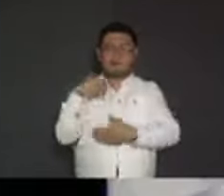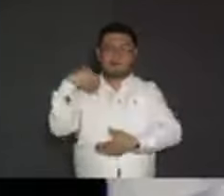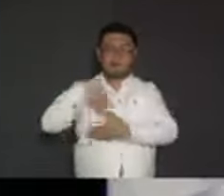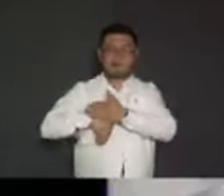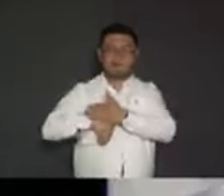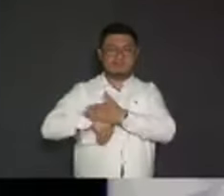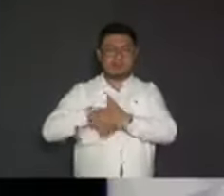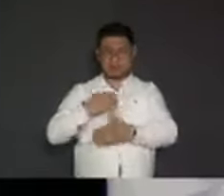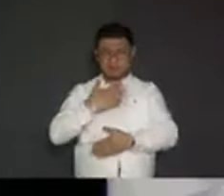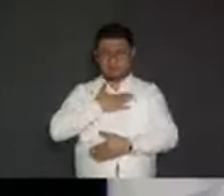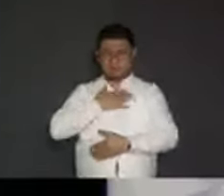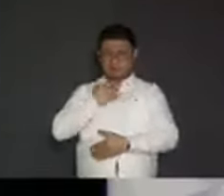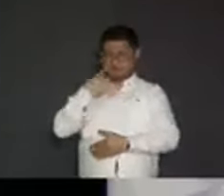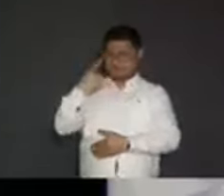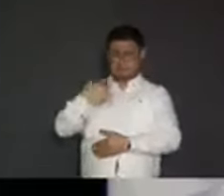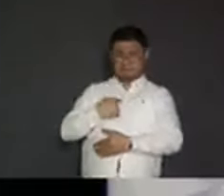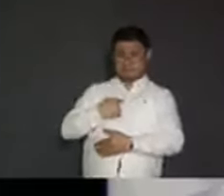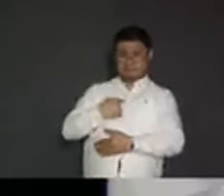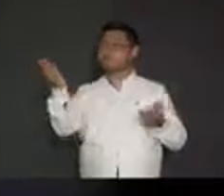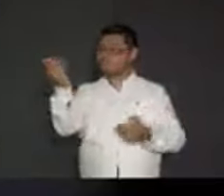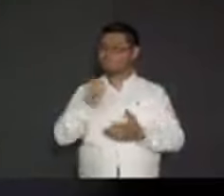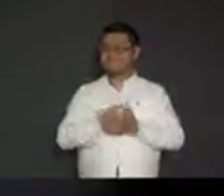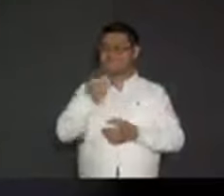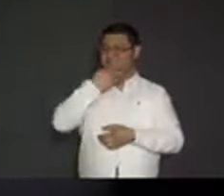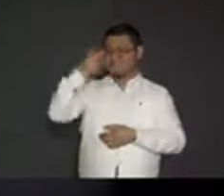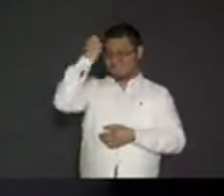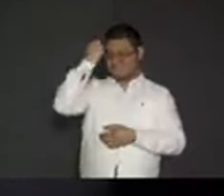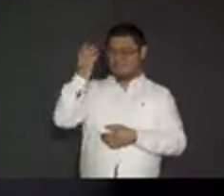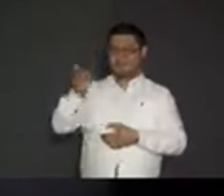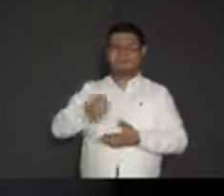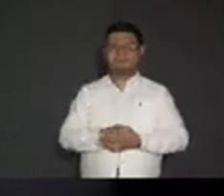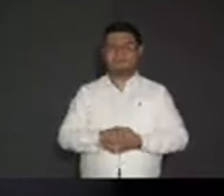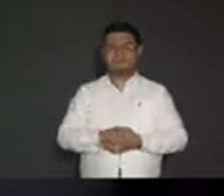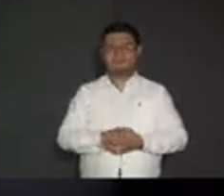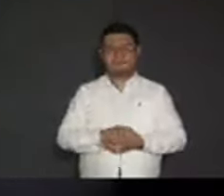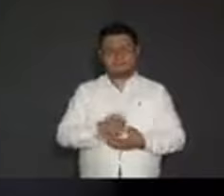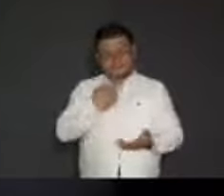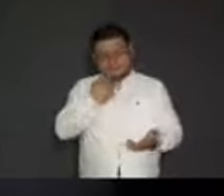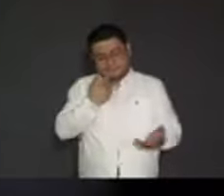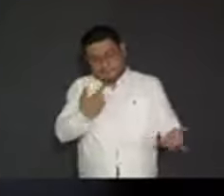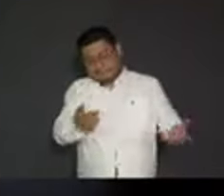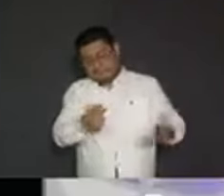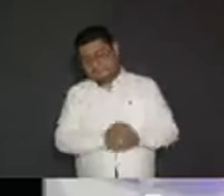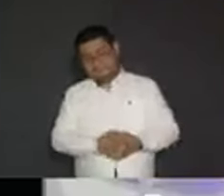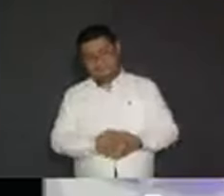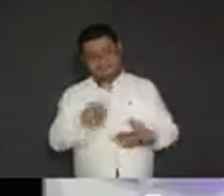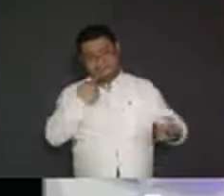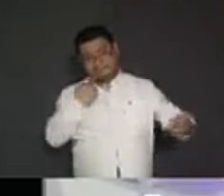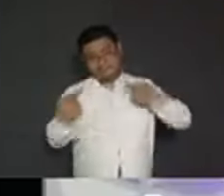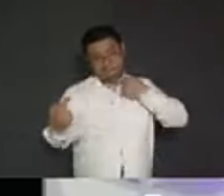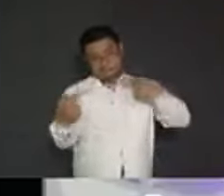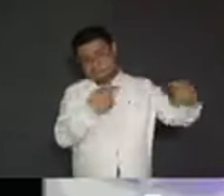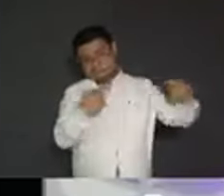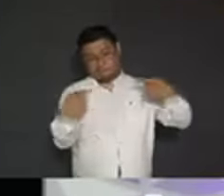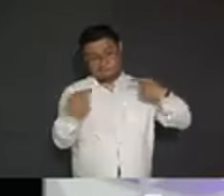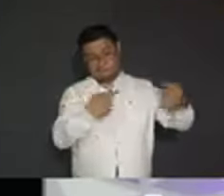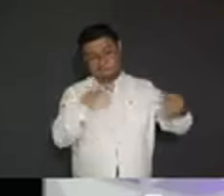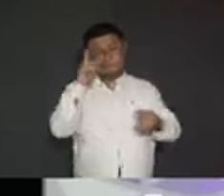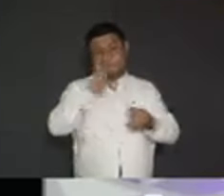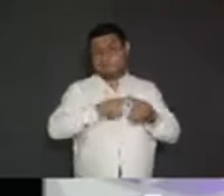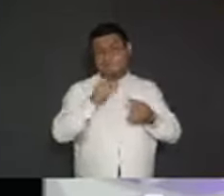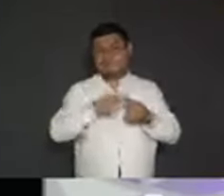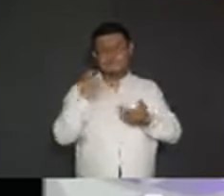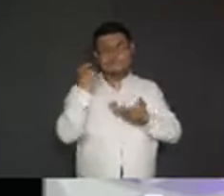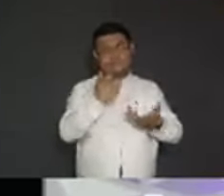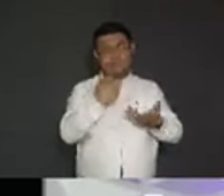A mí ninguna denuncia me han presentado. ¿Qué te dije? Se iban a pelear para decidir cuál ganó más. Pero hoy le